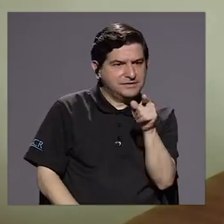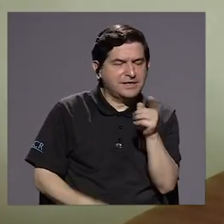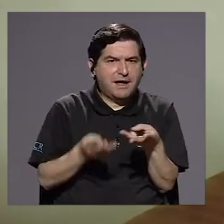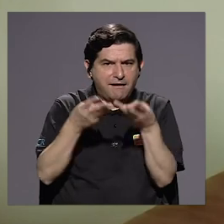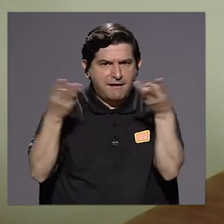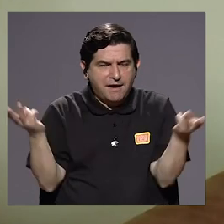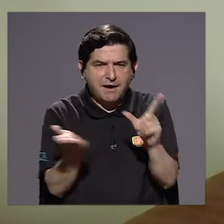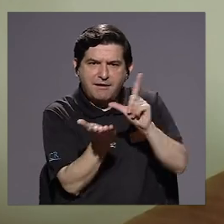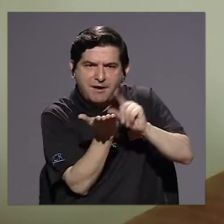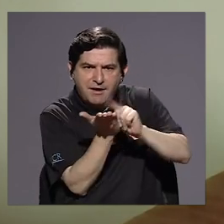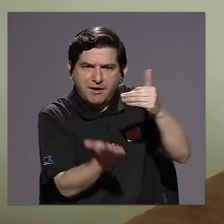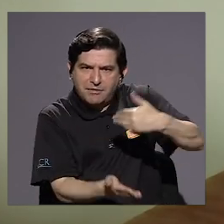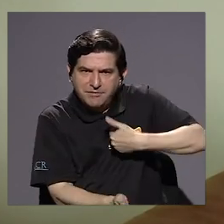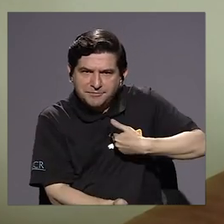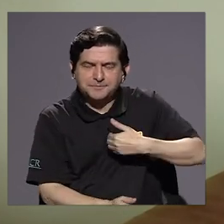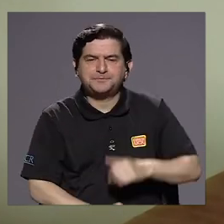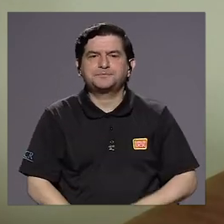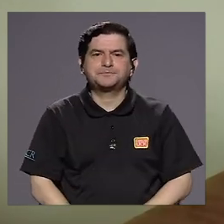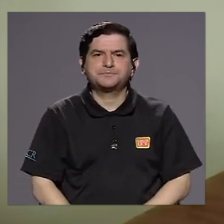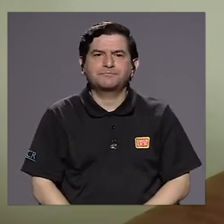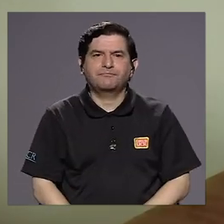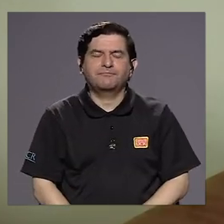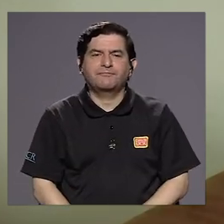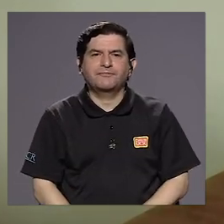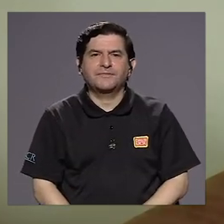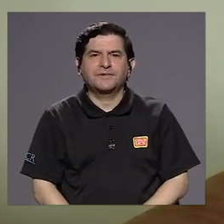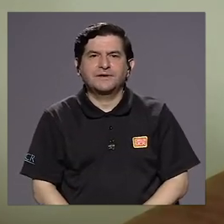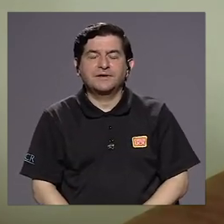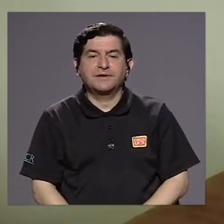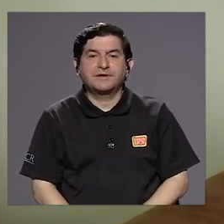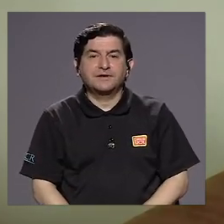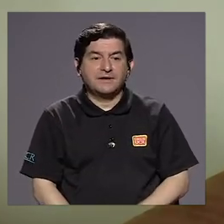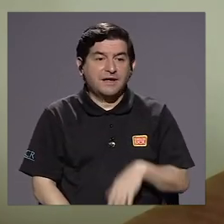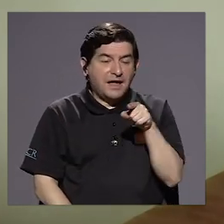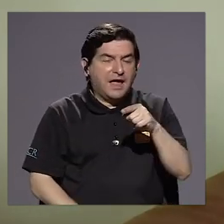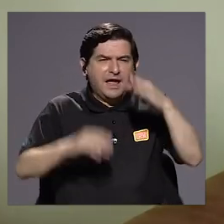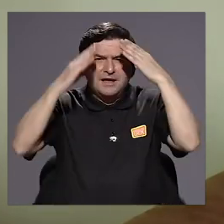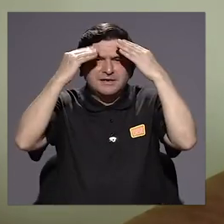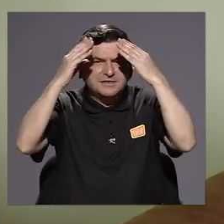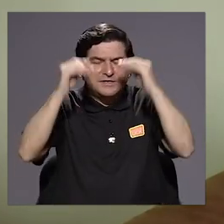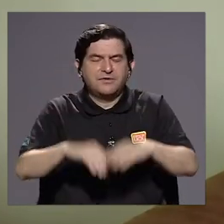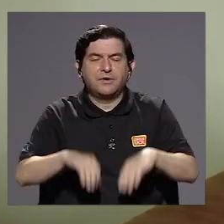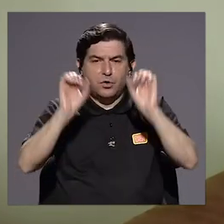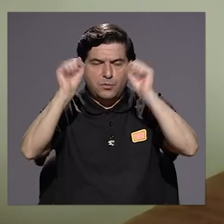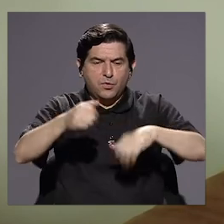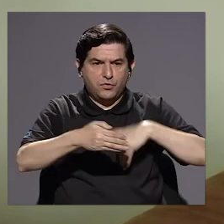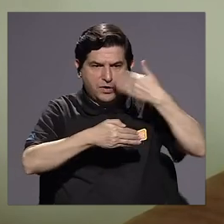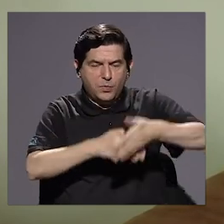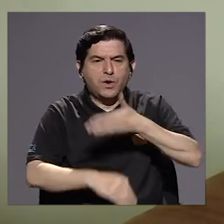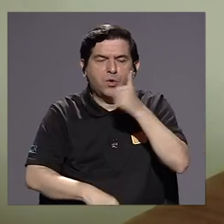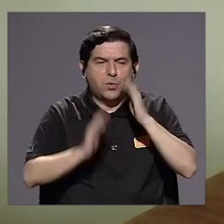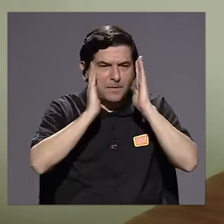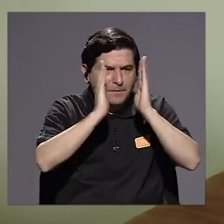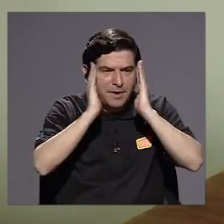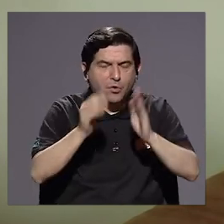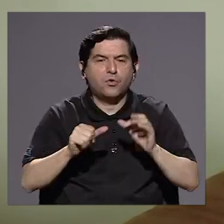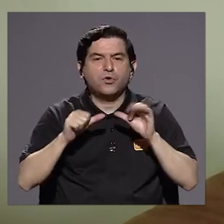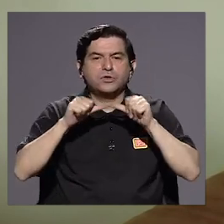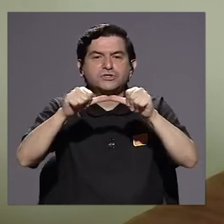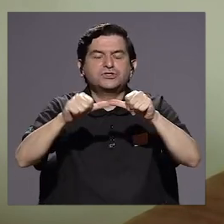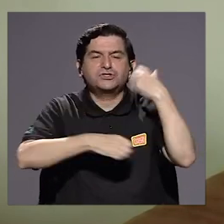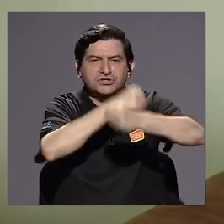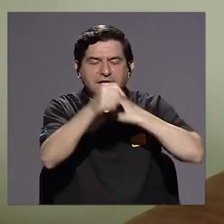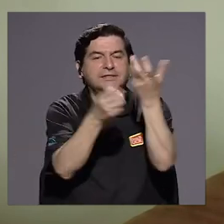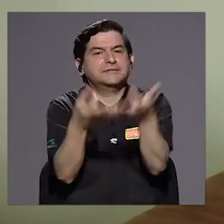materiales impresos. Entonces, detener esa data para poder hacer un mejor abordaje en los años que siguen es muy